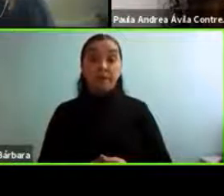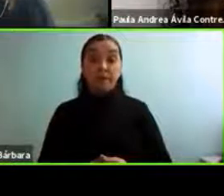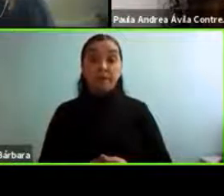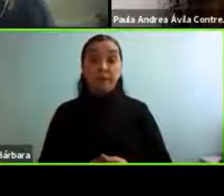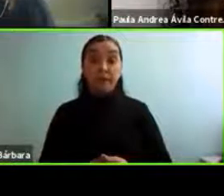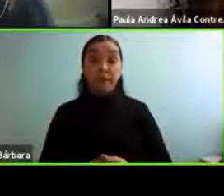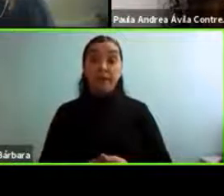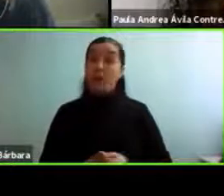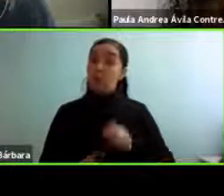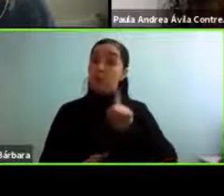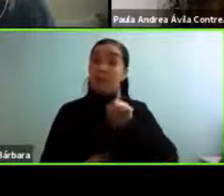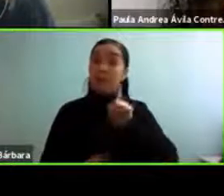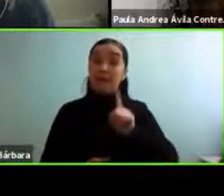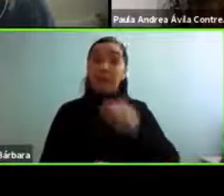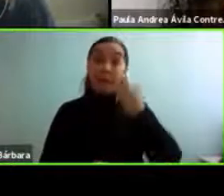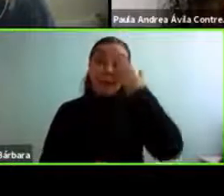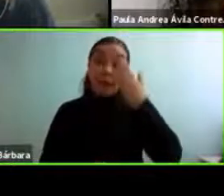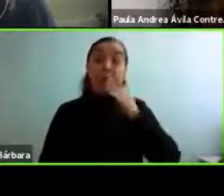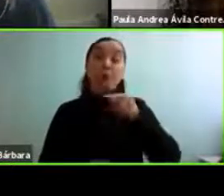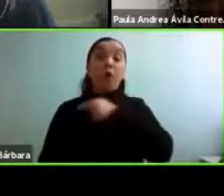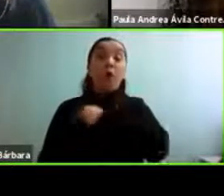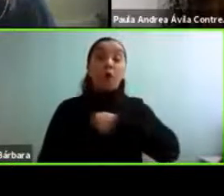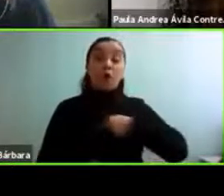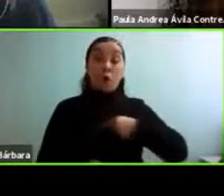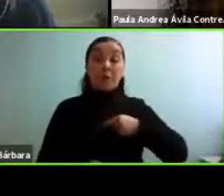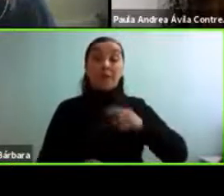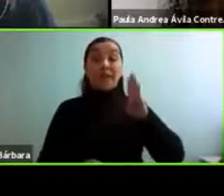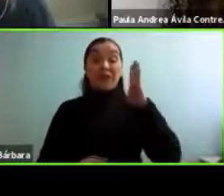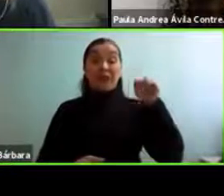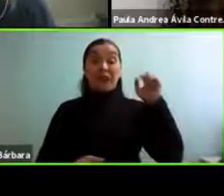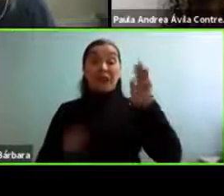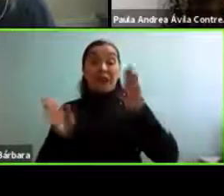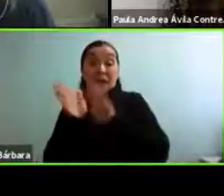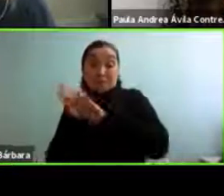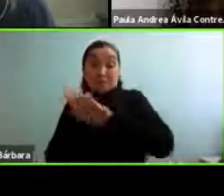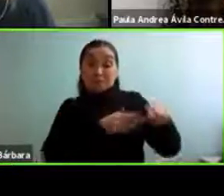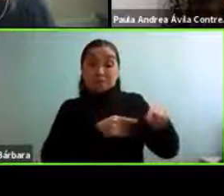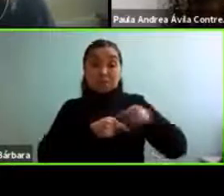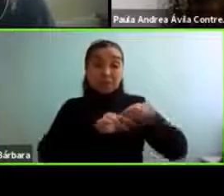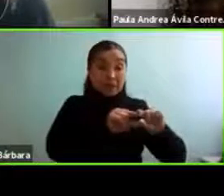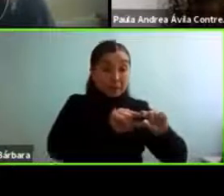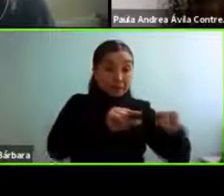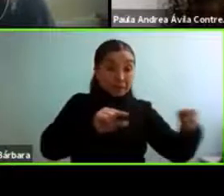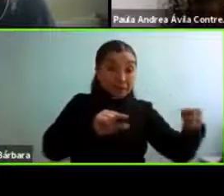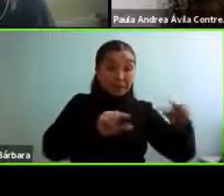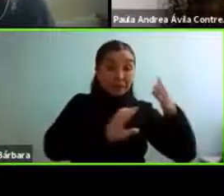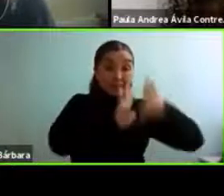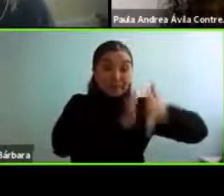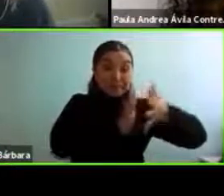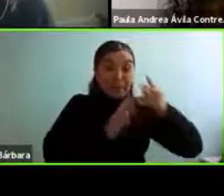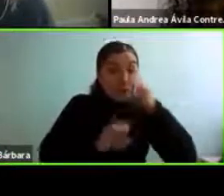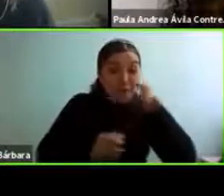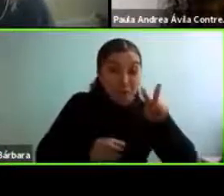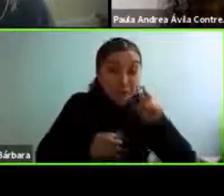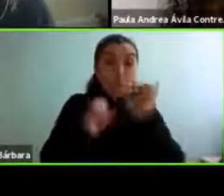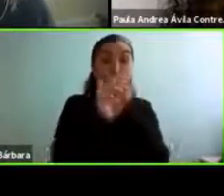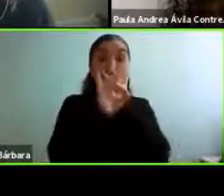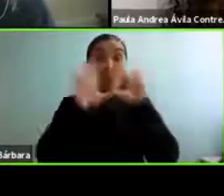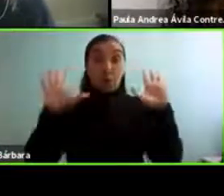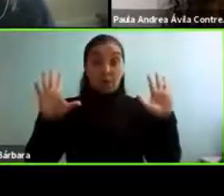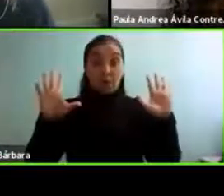de malo, pero le voy a quitar el nombre a Bárbara, para que su nombre no tape la pantalla para la gente que necesite la interpretación.